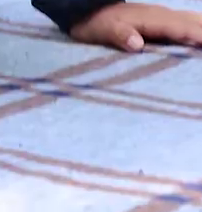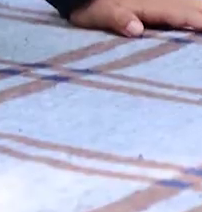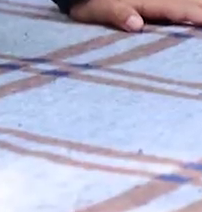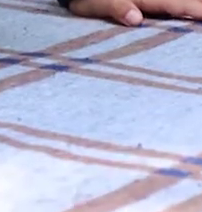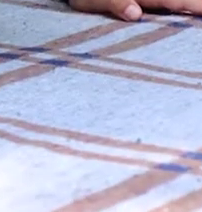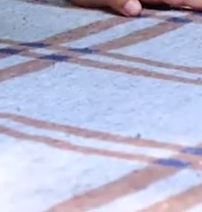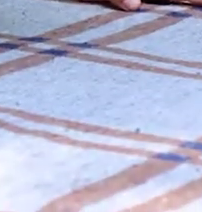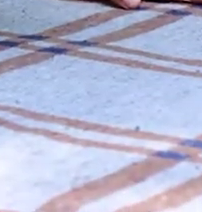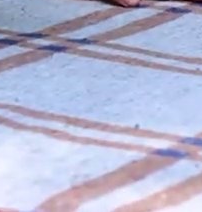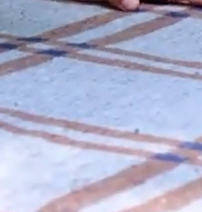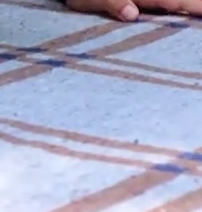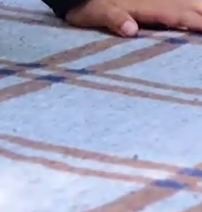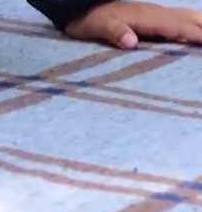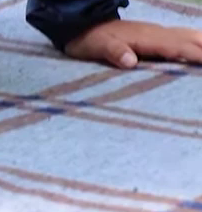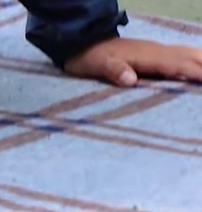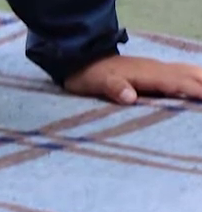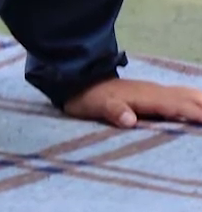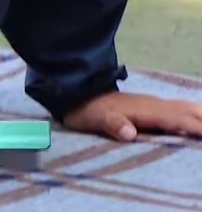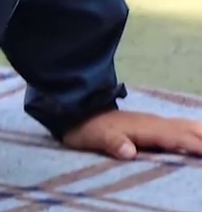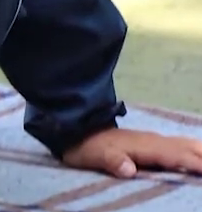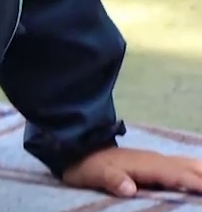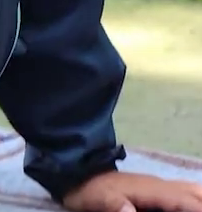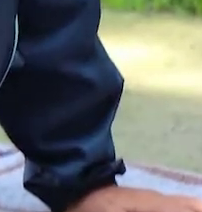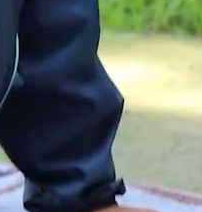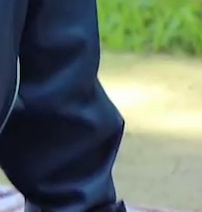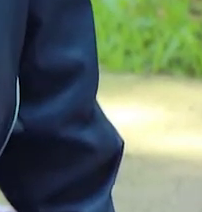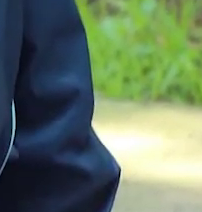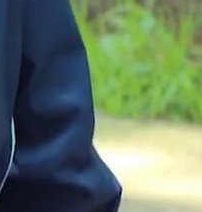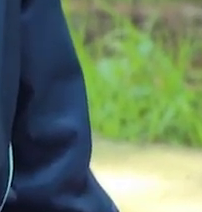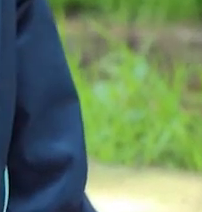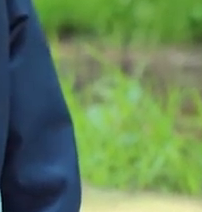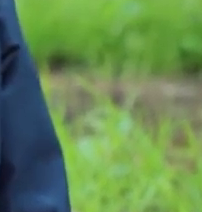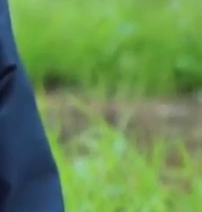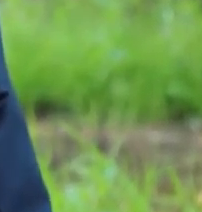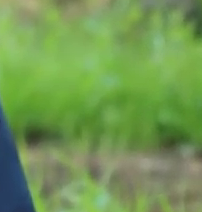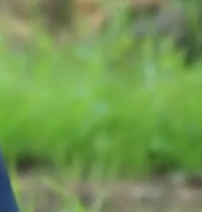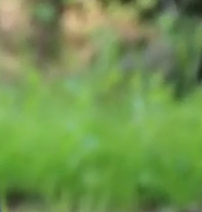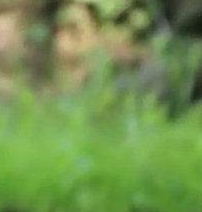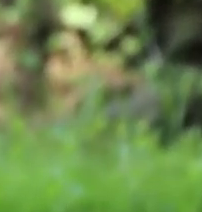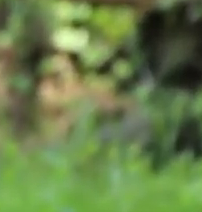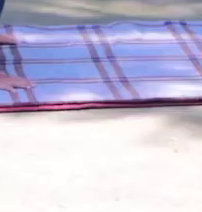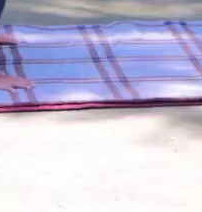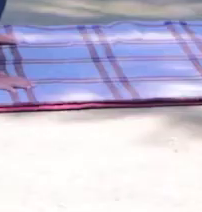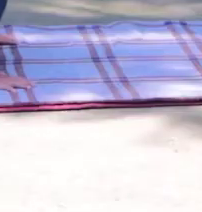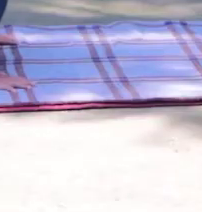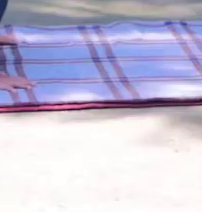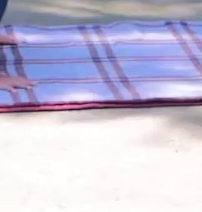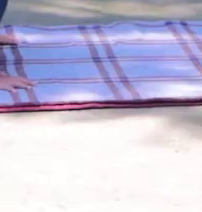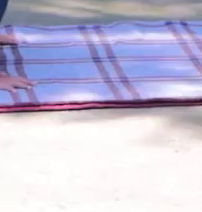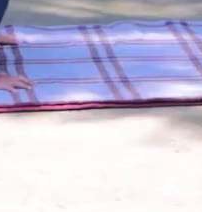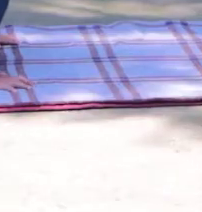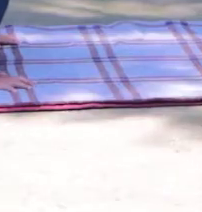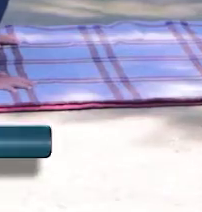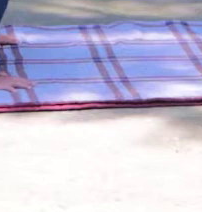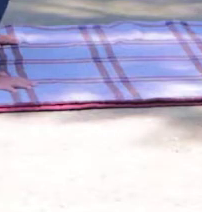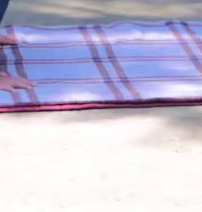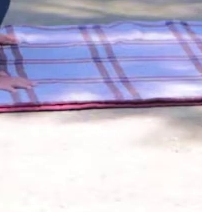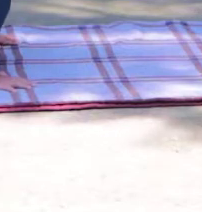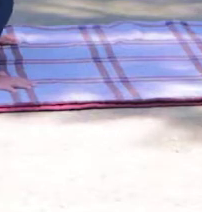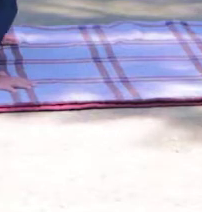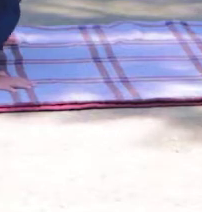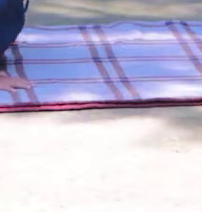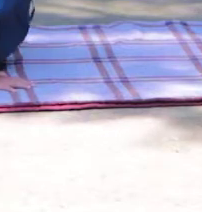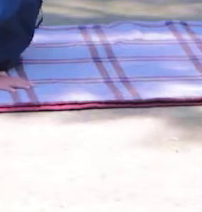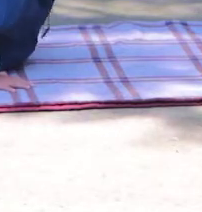respira tus brazos extendidos relajado sigue respirando bajamos